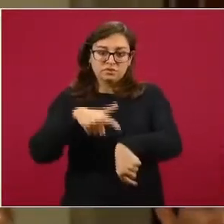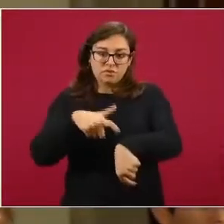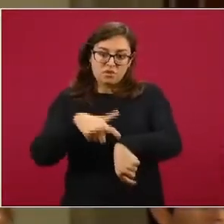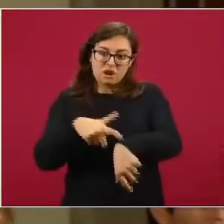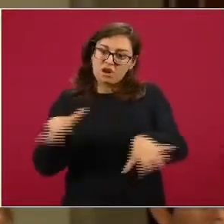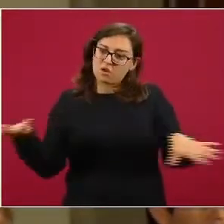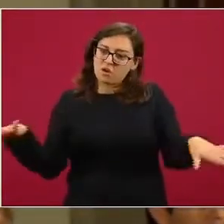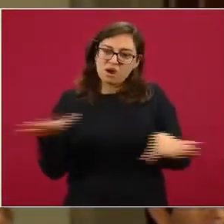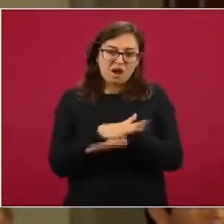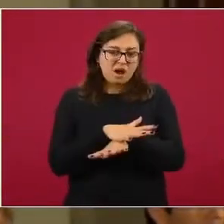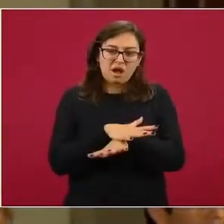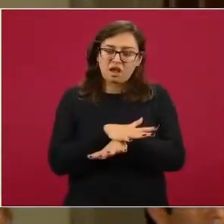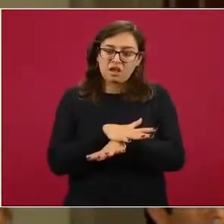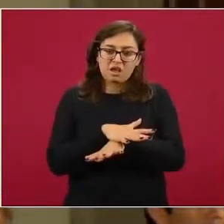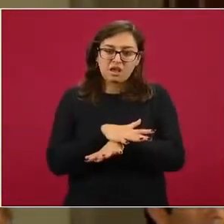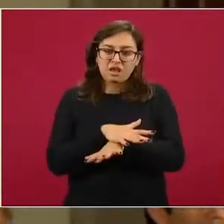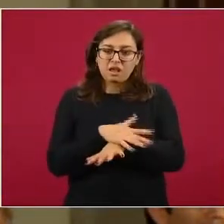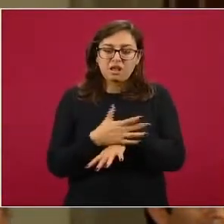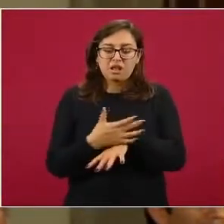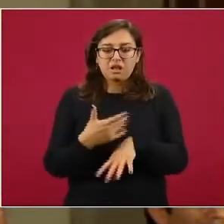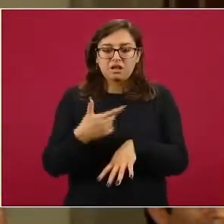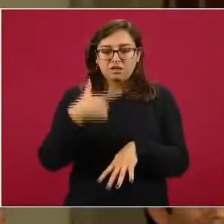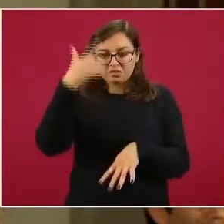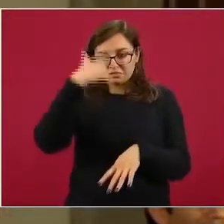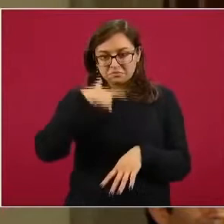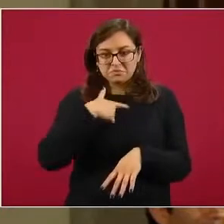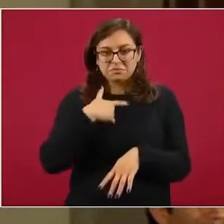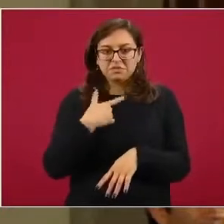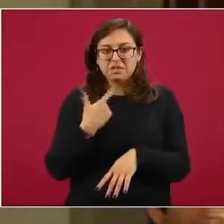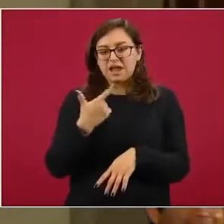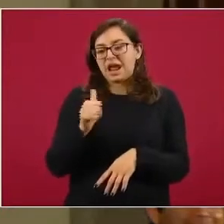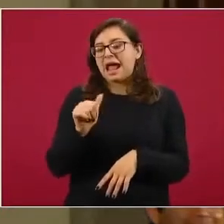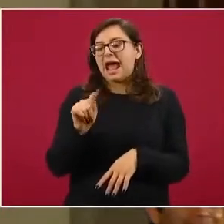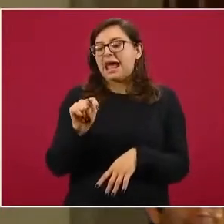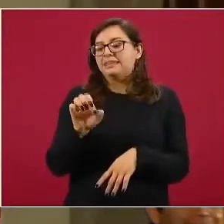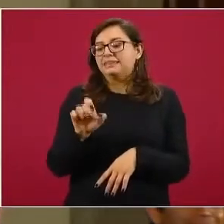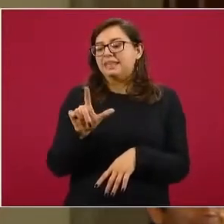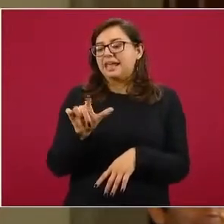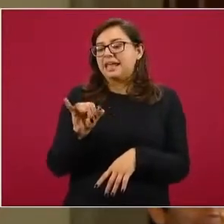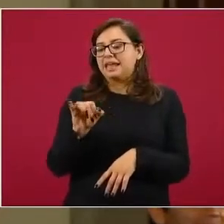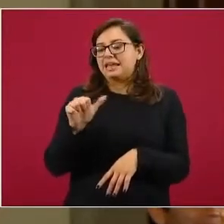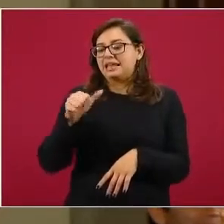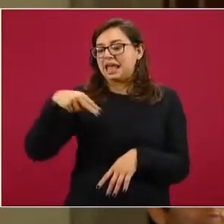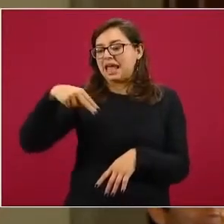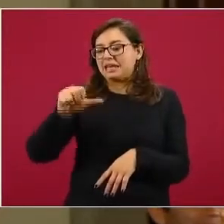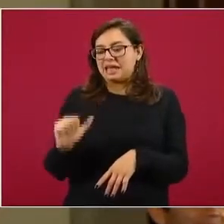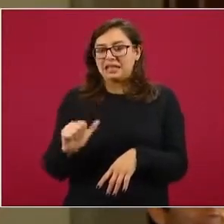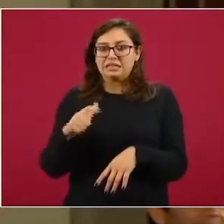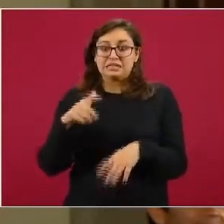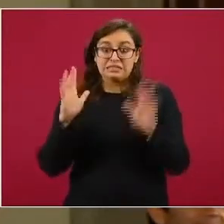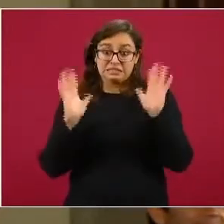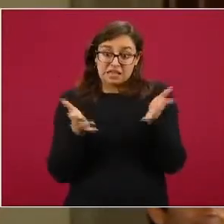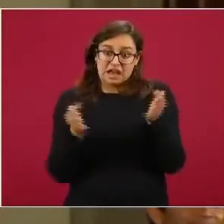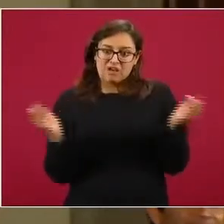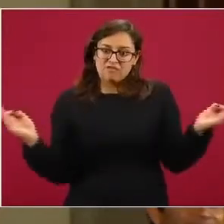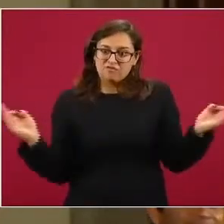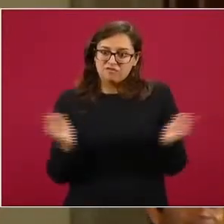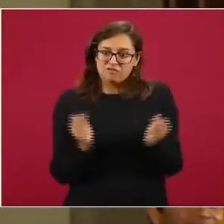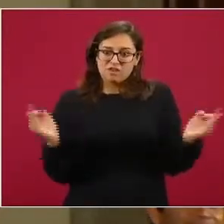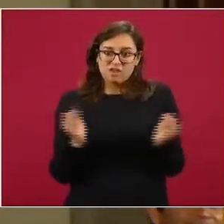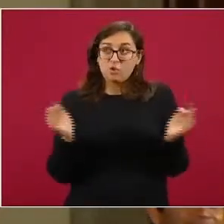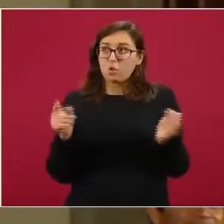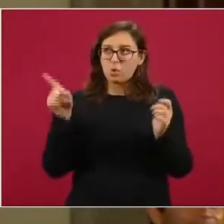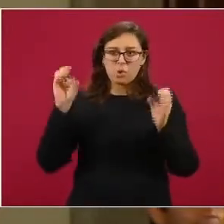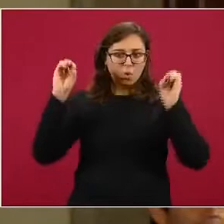vespertina o la gateliana, como le llamamos, porque ya está el invierno encima y los horarios han cambiado mucho,